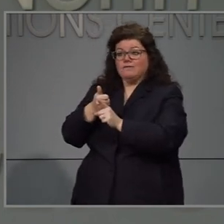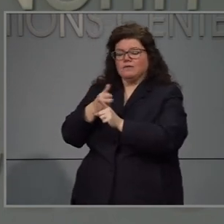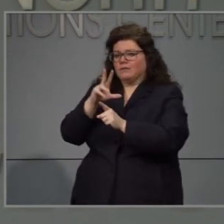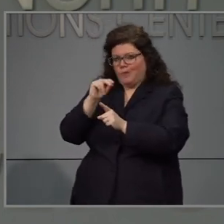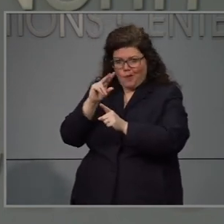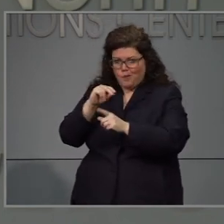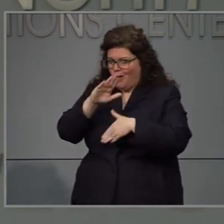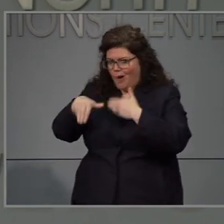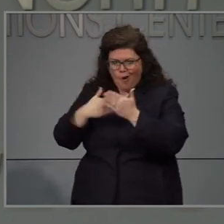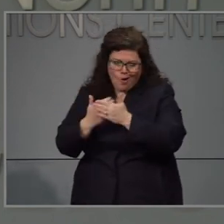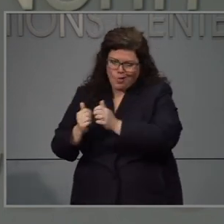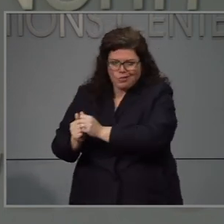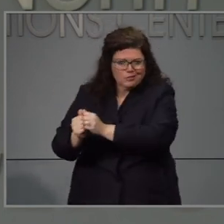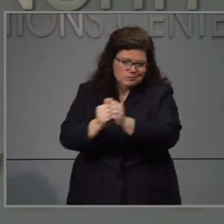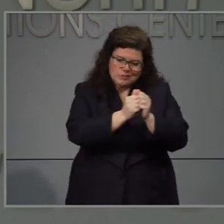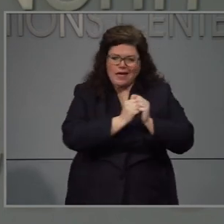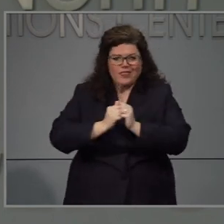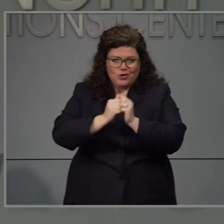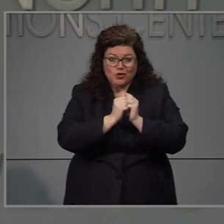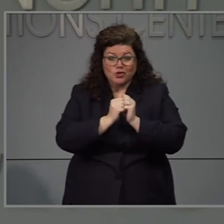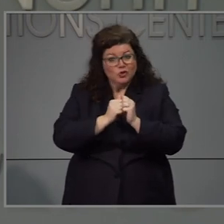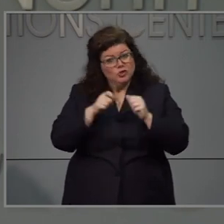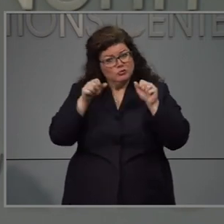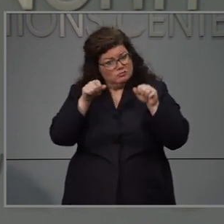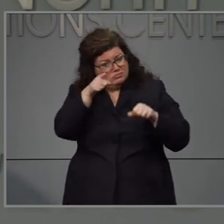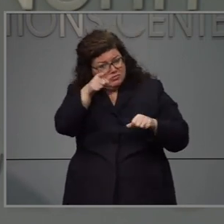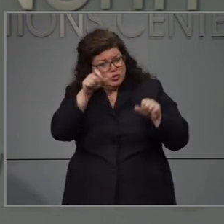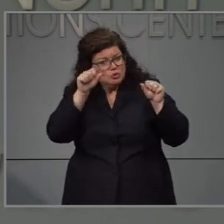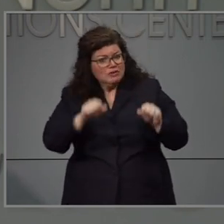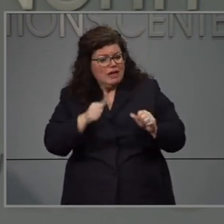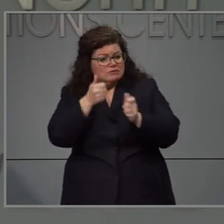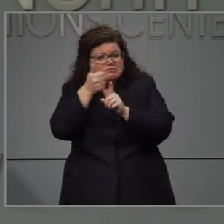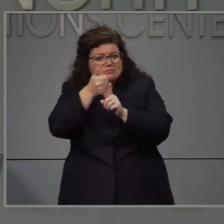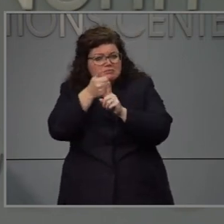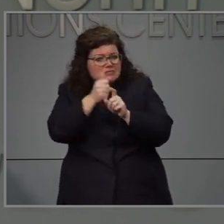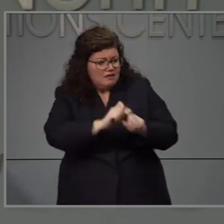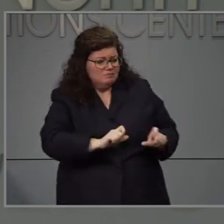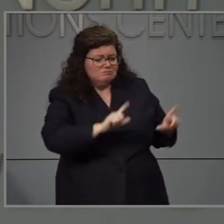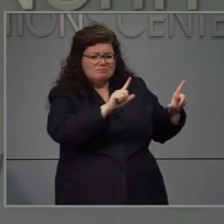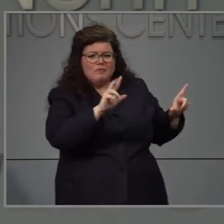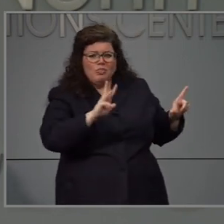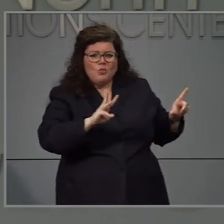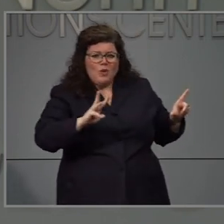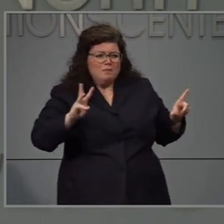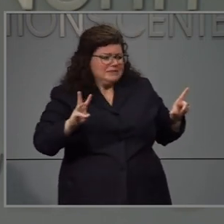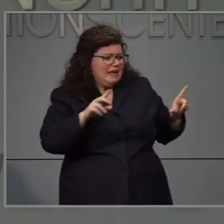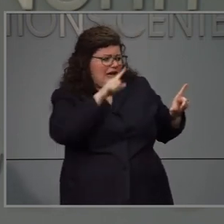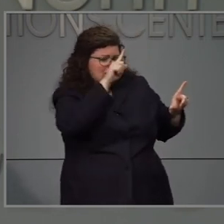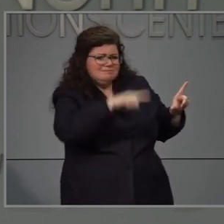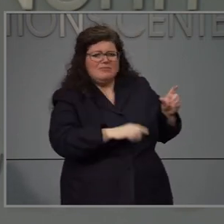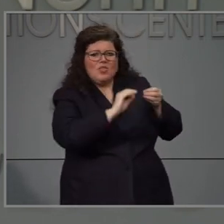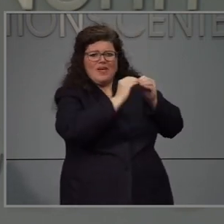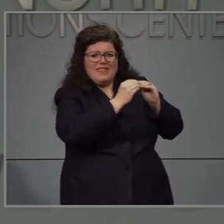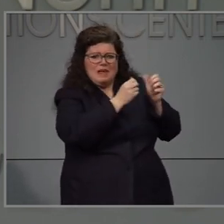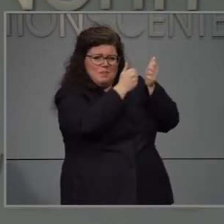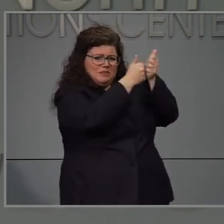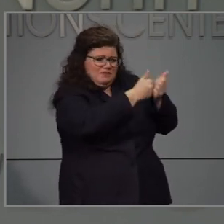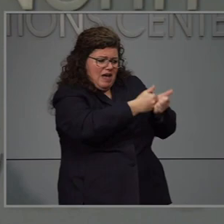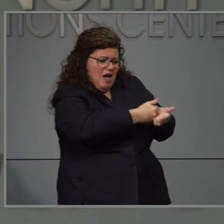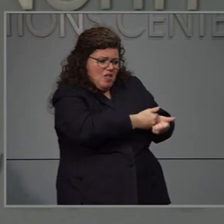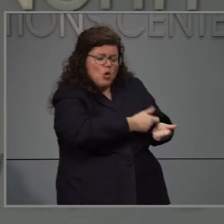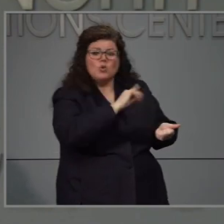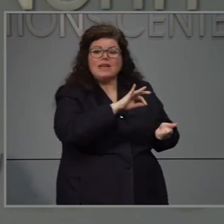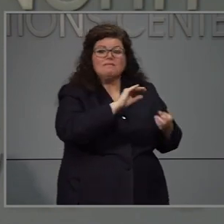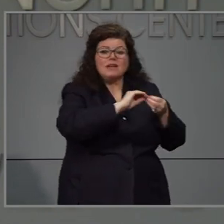vayan a la página web y chequen usted cómo está Carolina del Norte y esperamos que el en dos semanas los